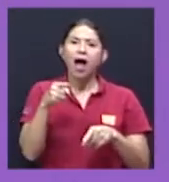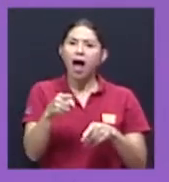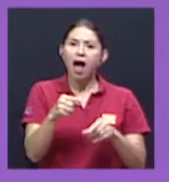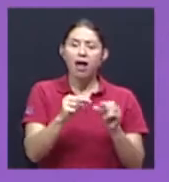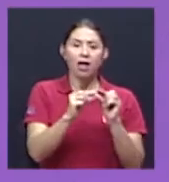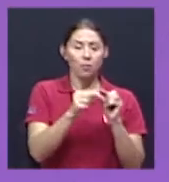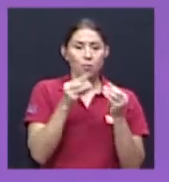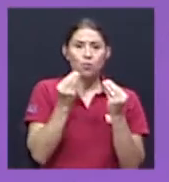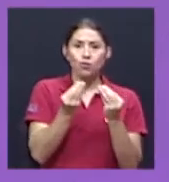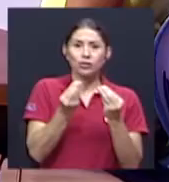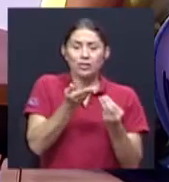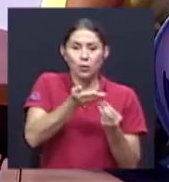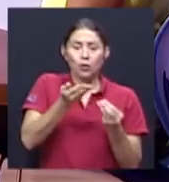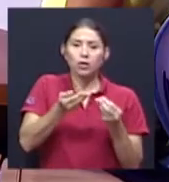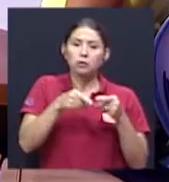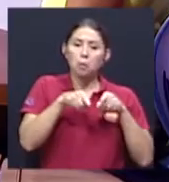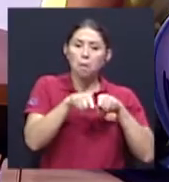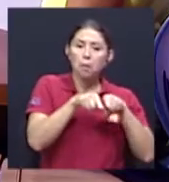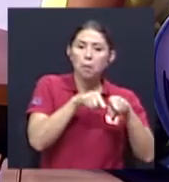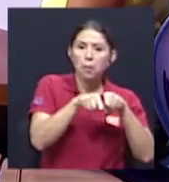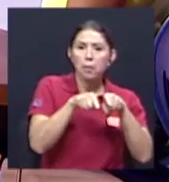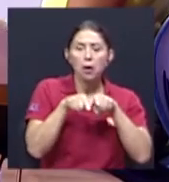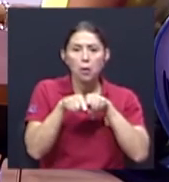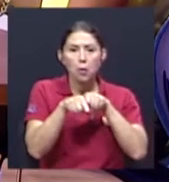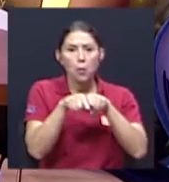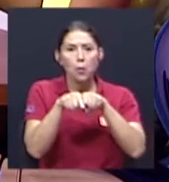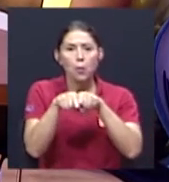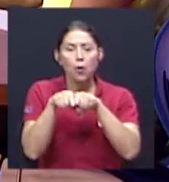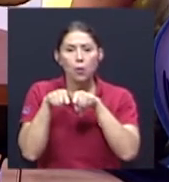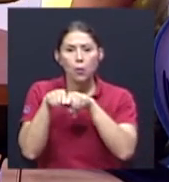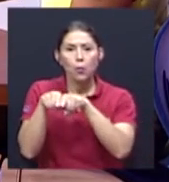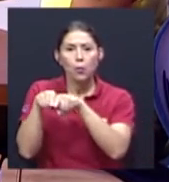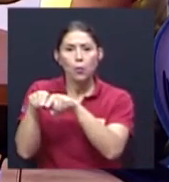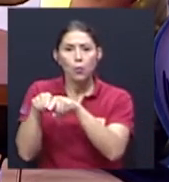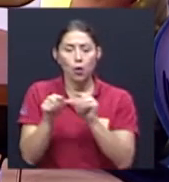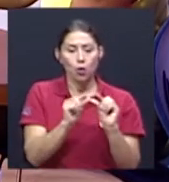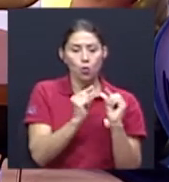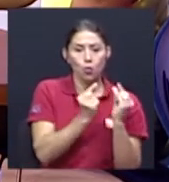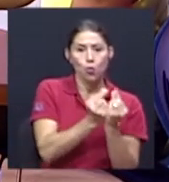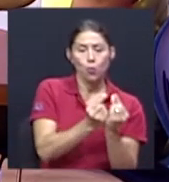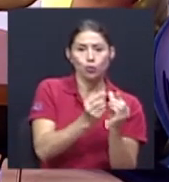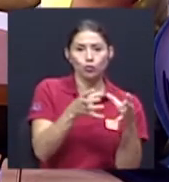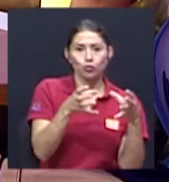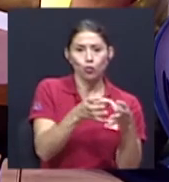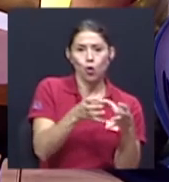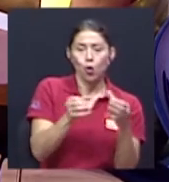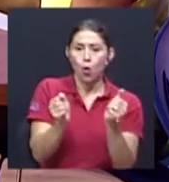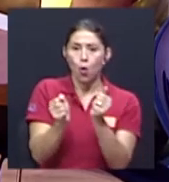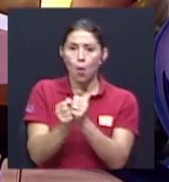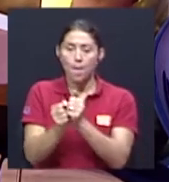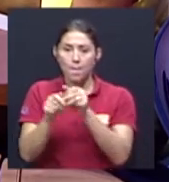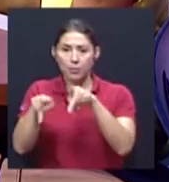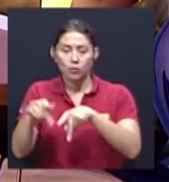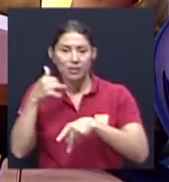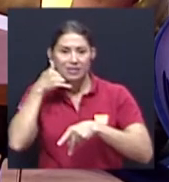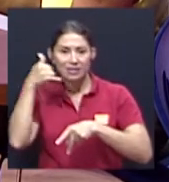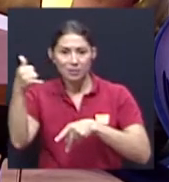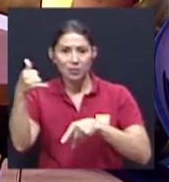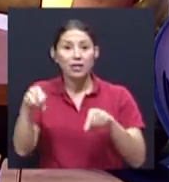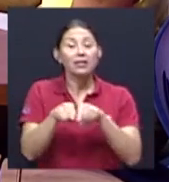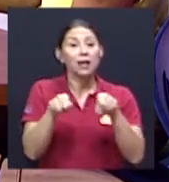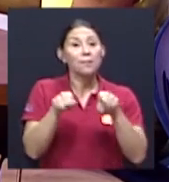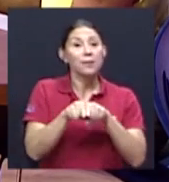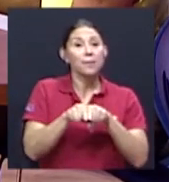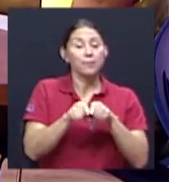focales y las respuestas de la encuesta. Un crecimiento interesante, por decirlo mínimo, del sector